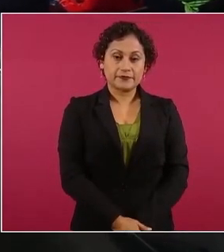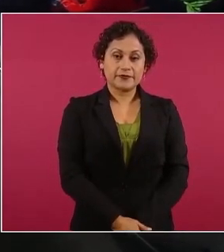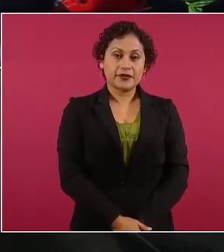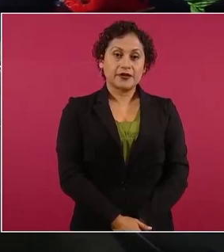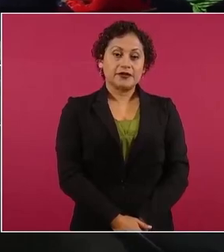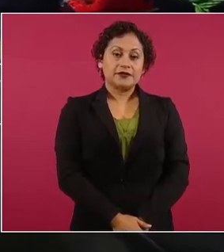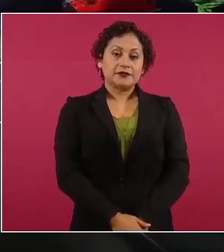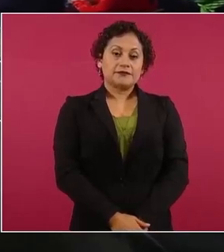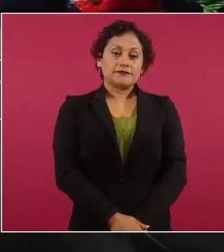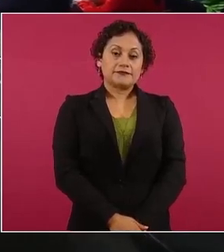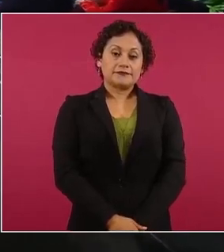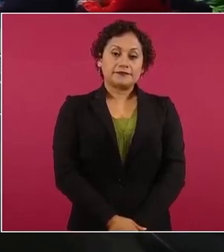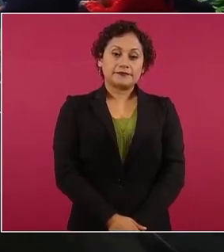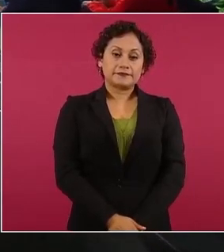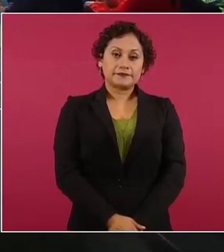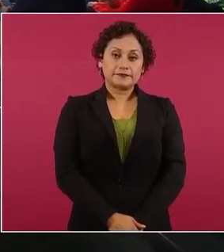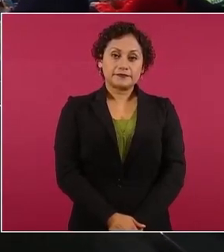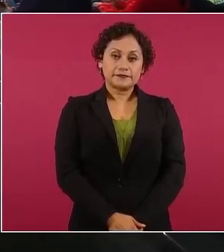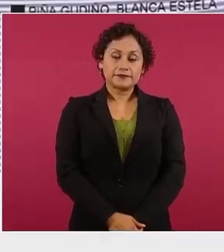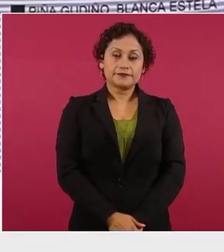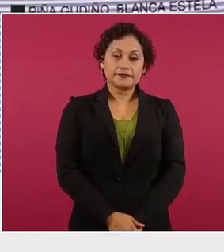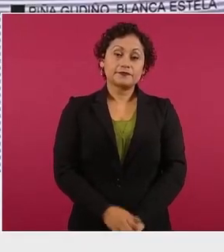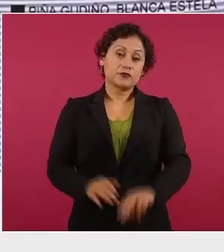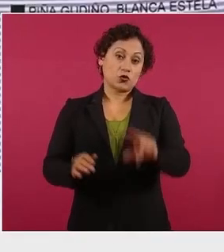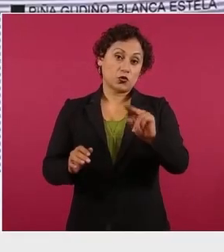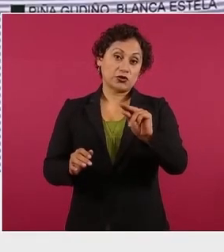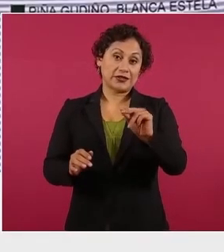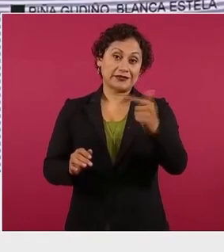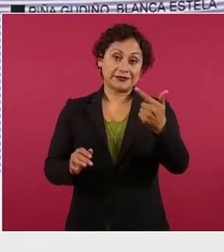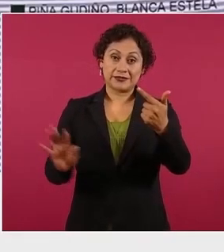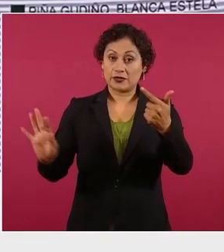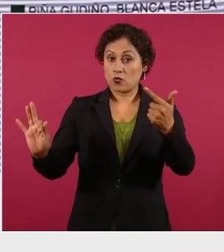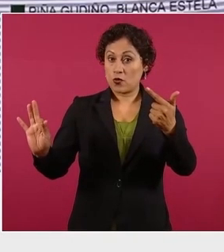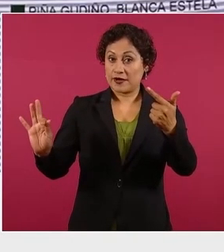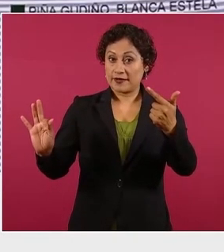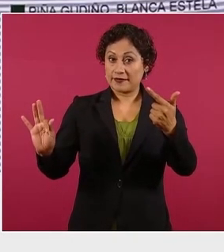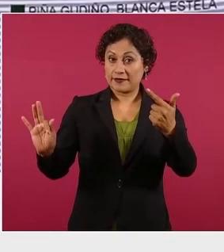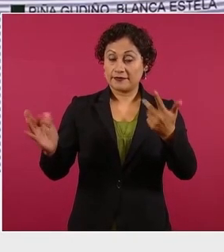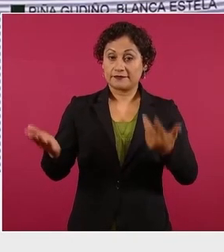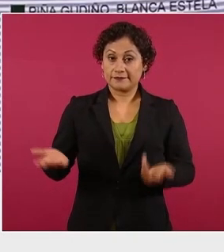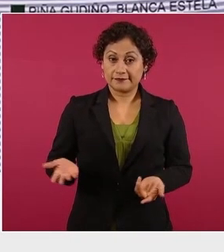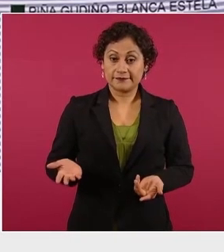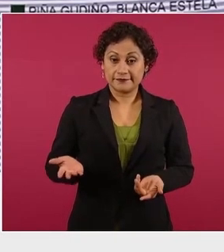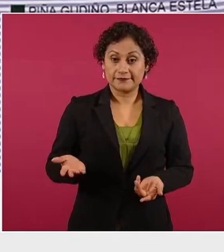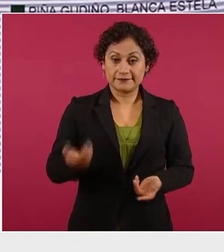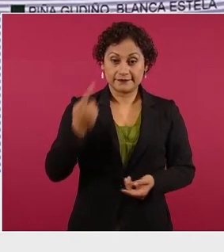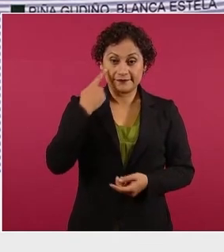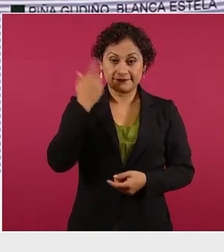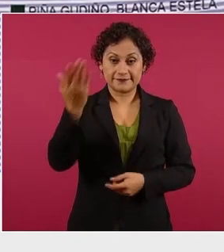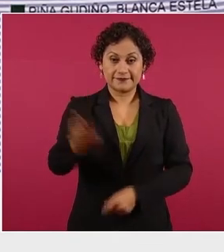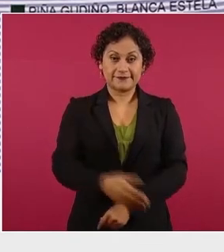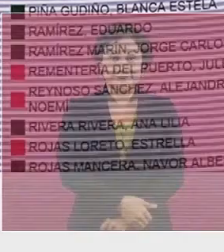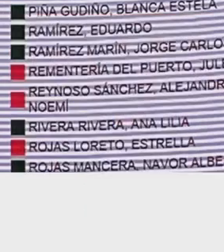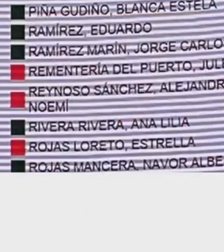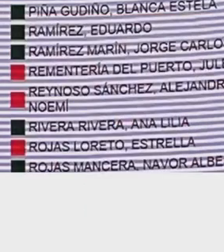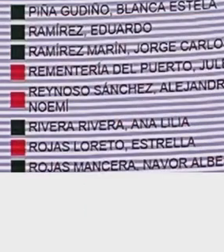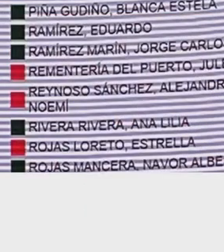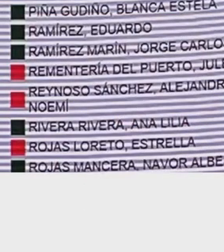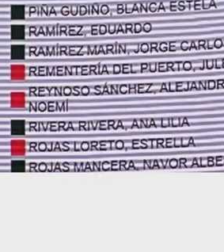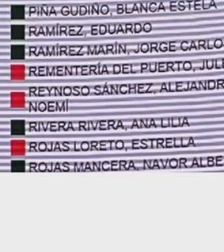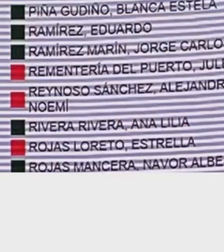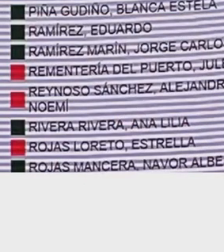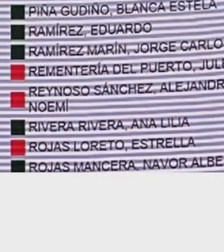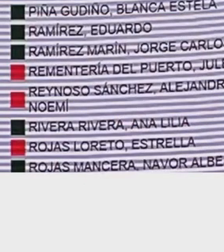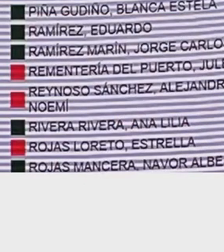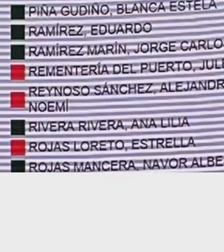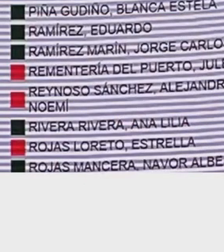87 contra 40 porque se requiere para una reforma constitucional esto es importante no es